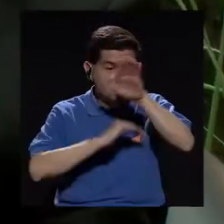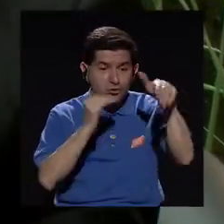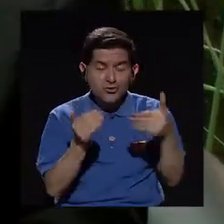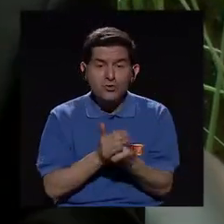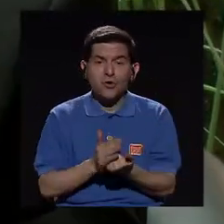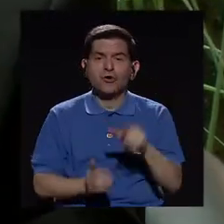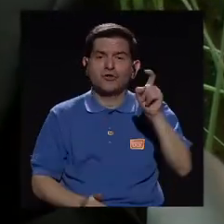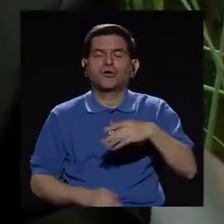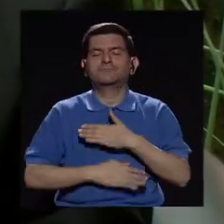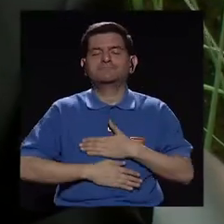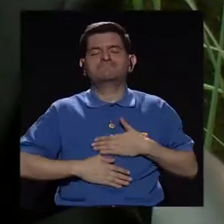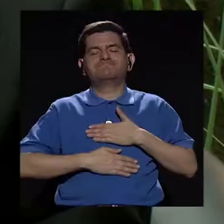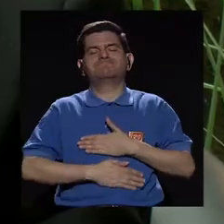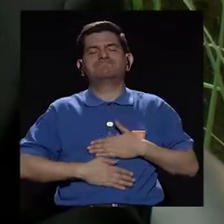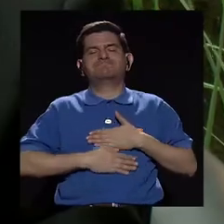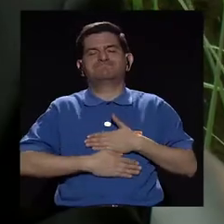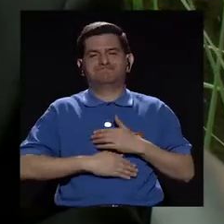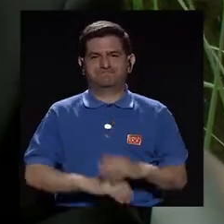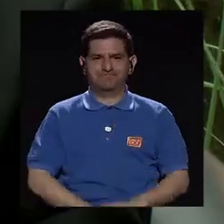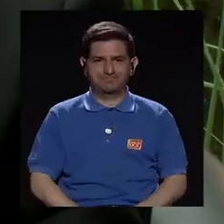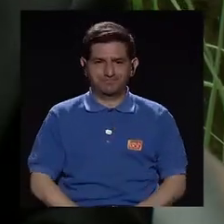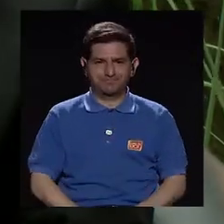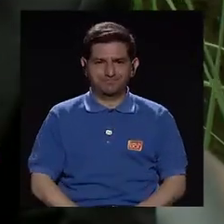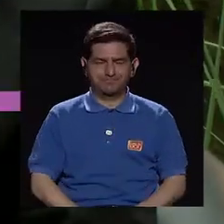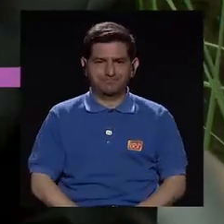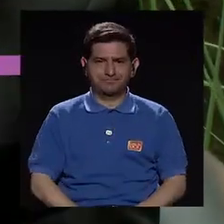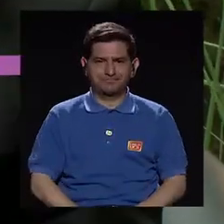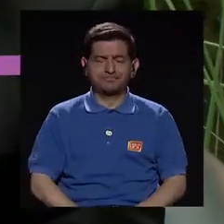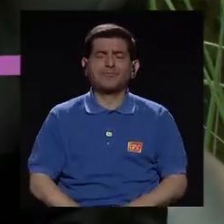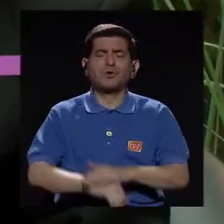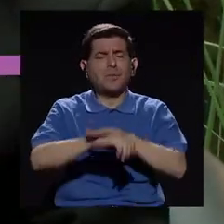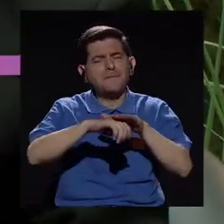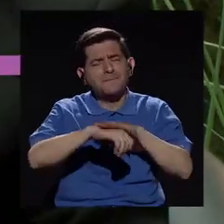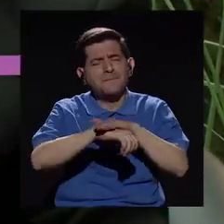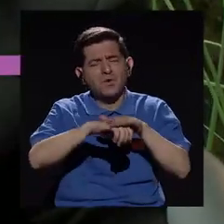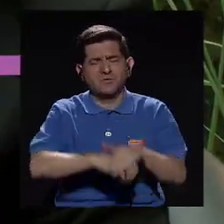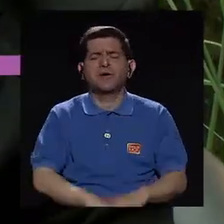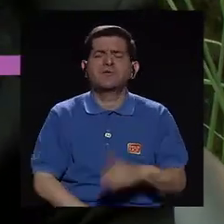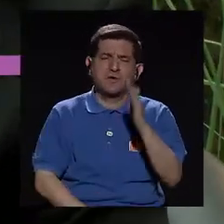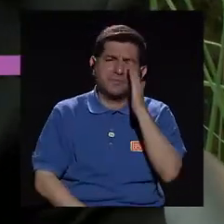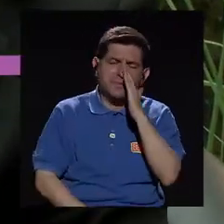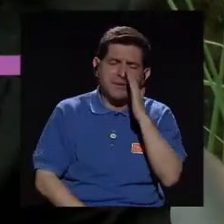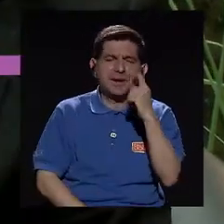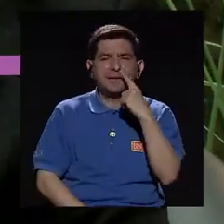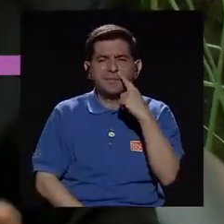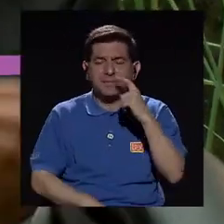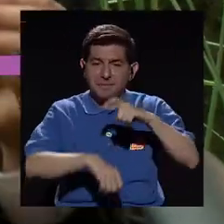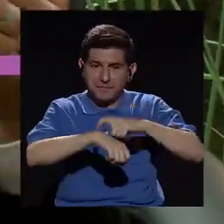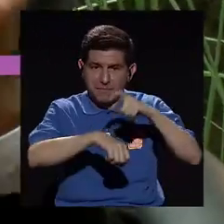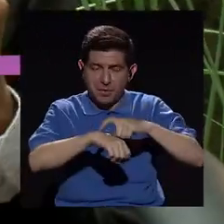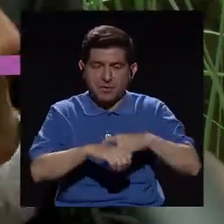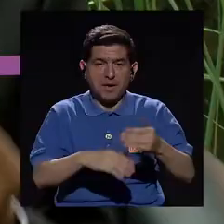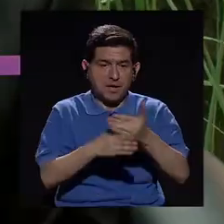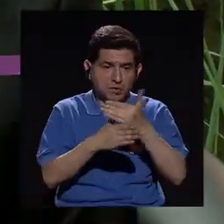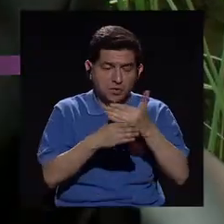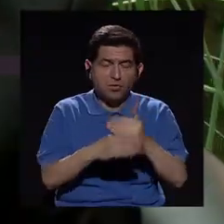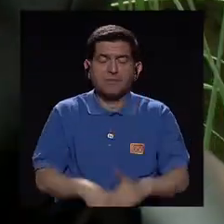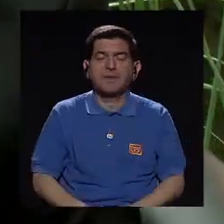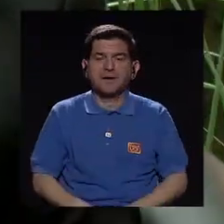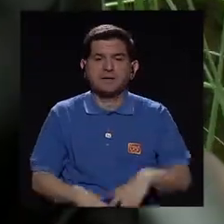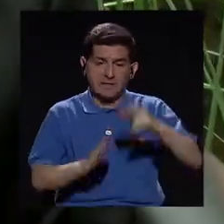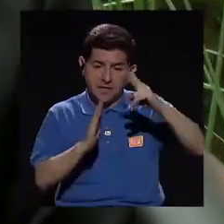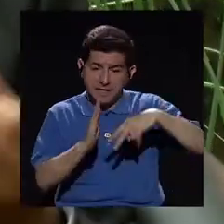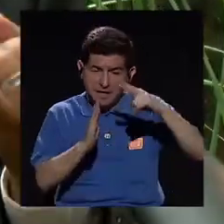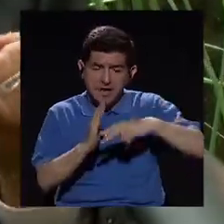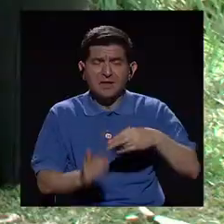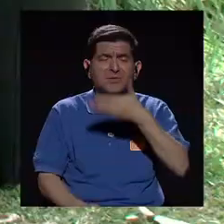Todo eso hay que disfrutarlo, definitivamente. Entonces, por favor, madres, padres, en el momento en que compartan la lectura